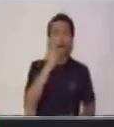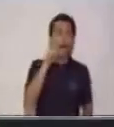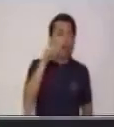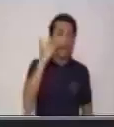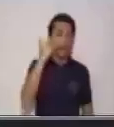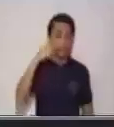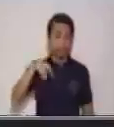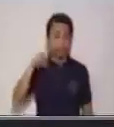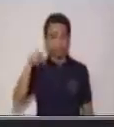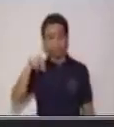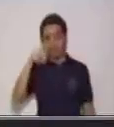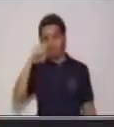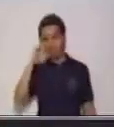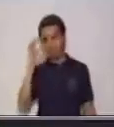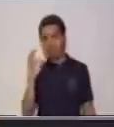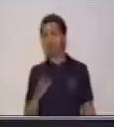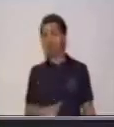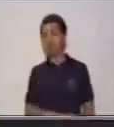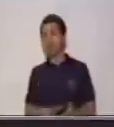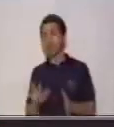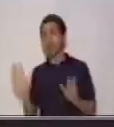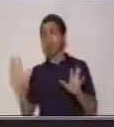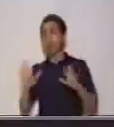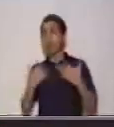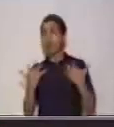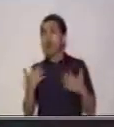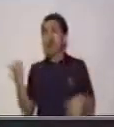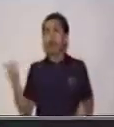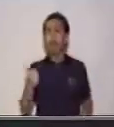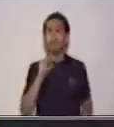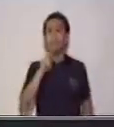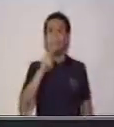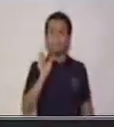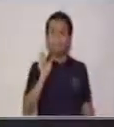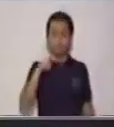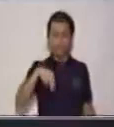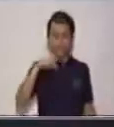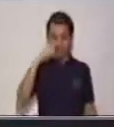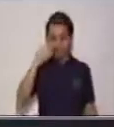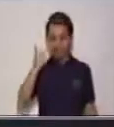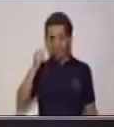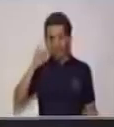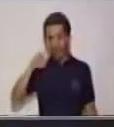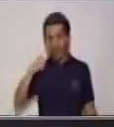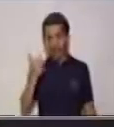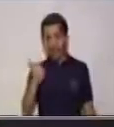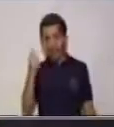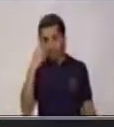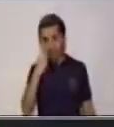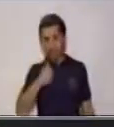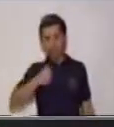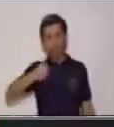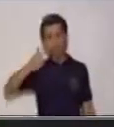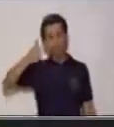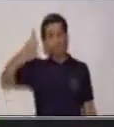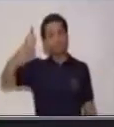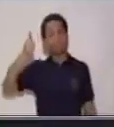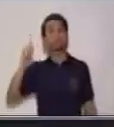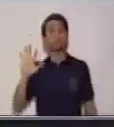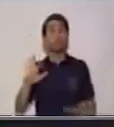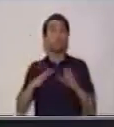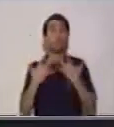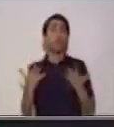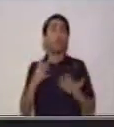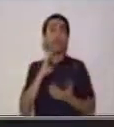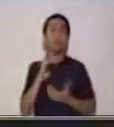¿Cuáles son las ventajas del producto? Esto es muy importante, las ventajas del producto. ¿Cuáles son